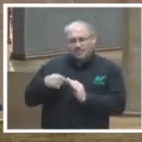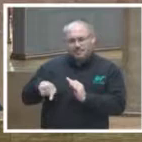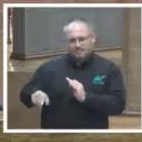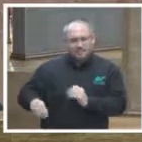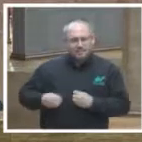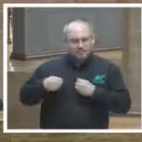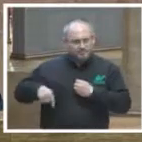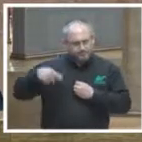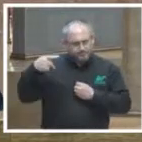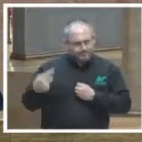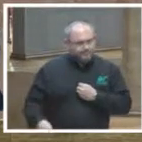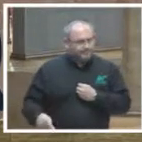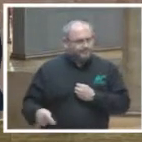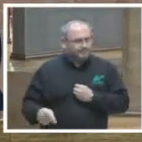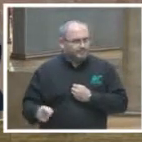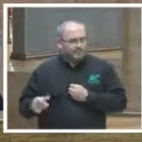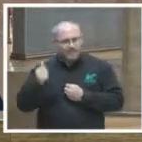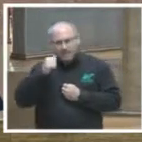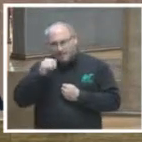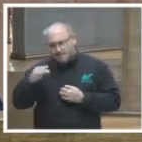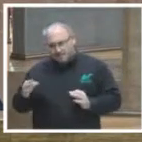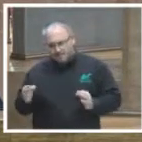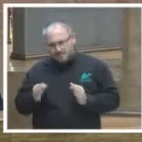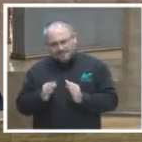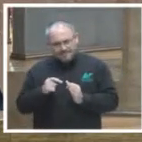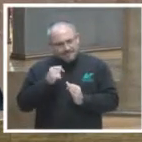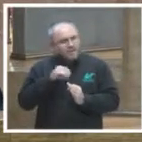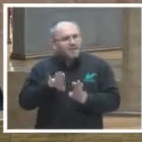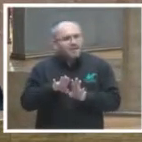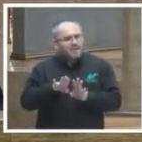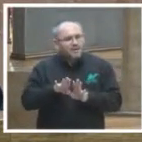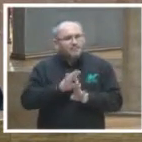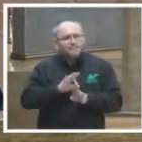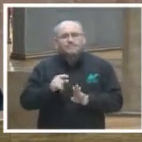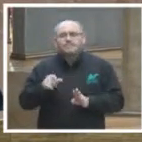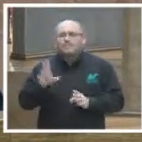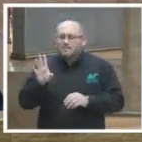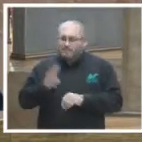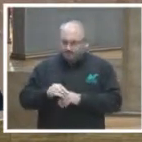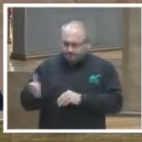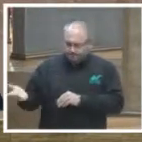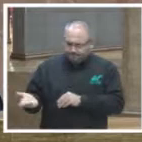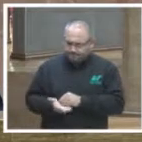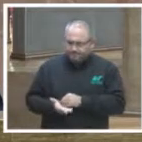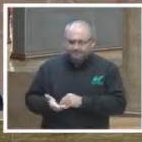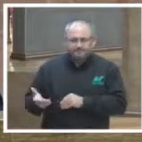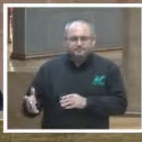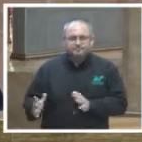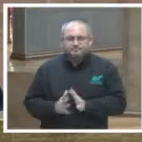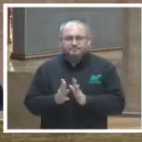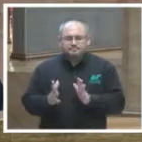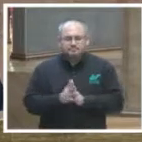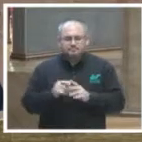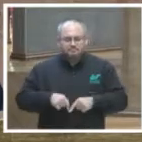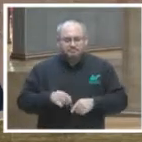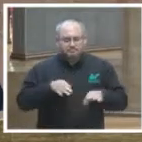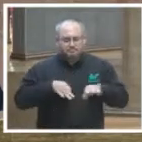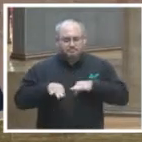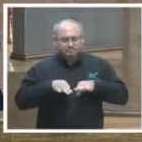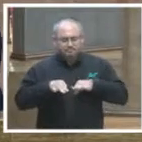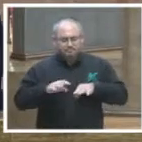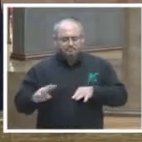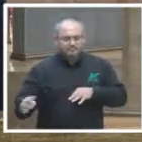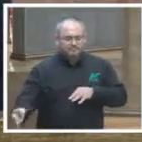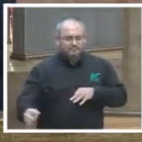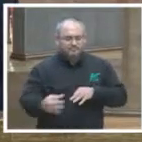manera asertiva de acercar a la ciudadanía con esta institución es permitirles participar en las actividades del Tribunal Electoral y permitir